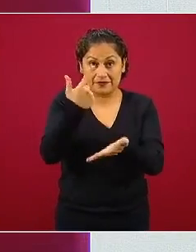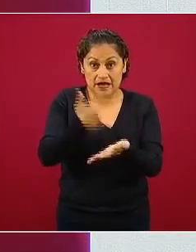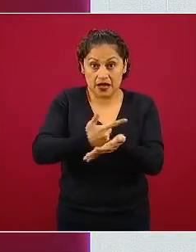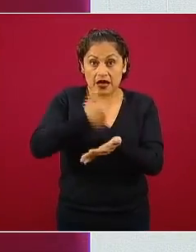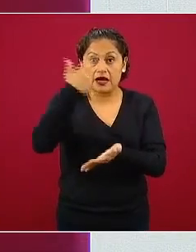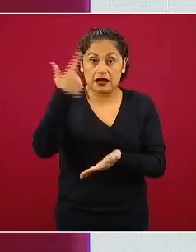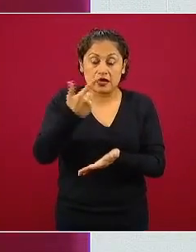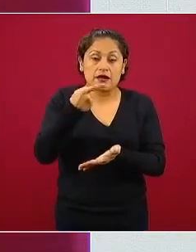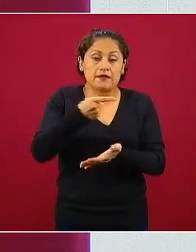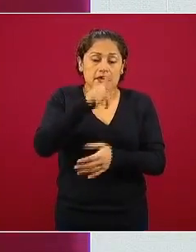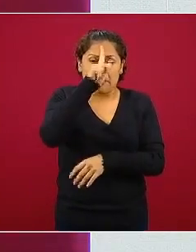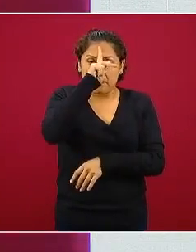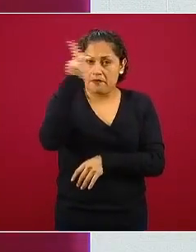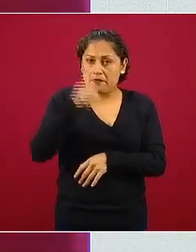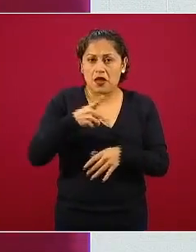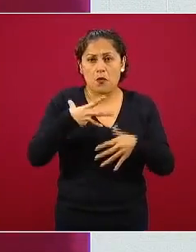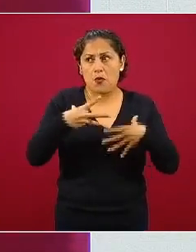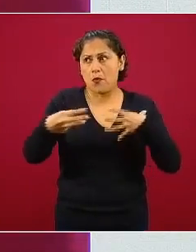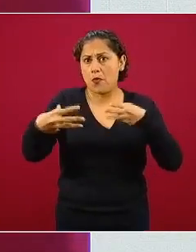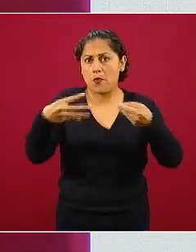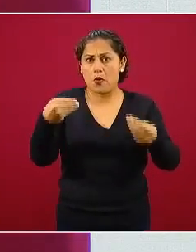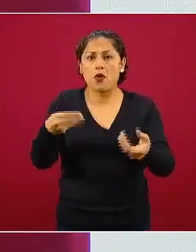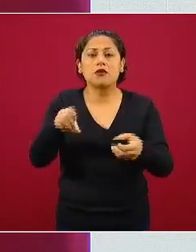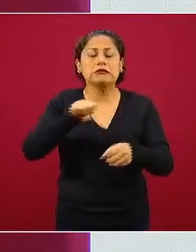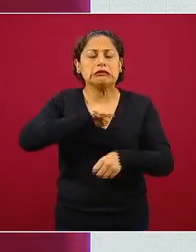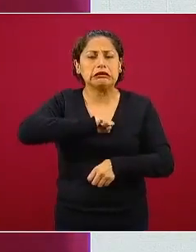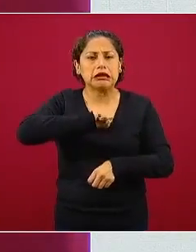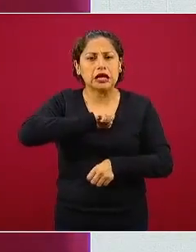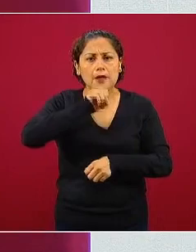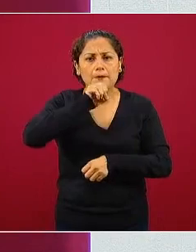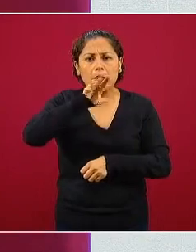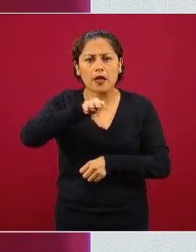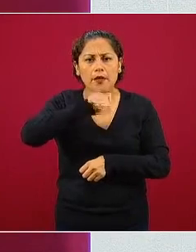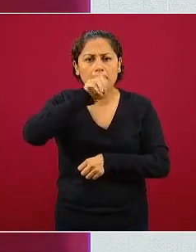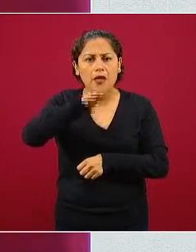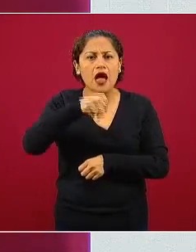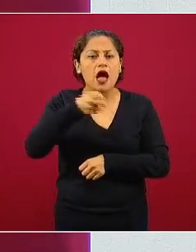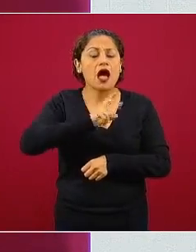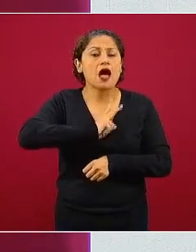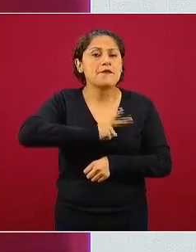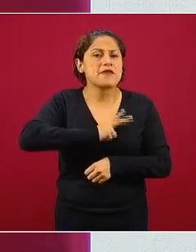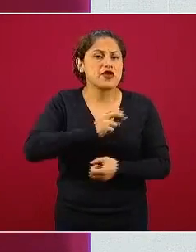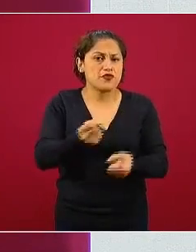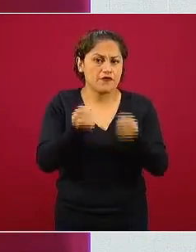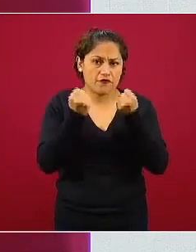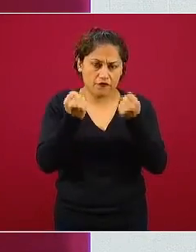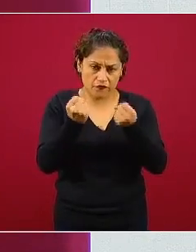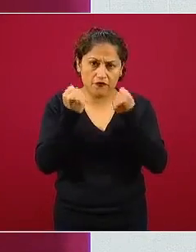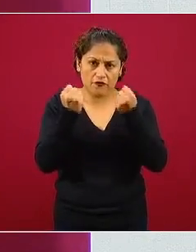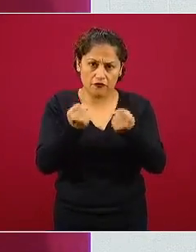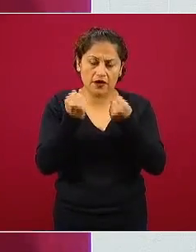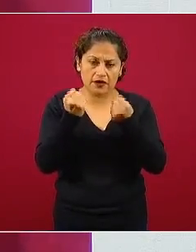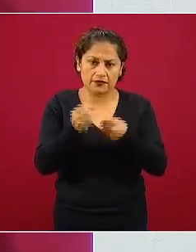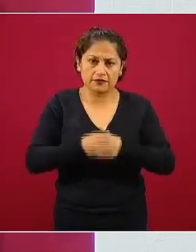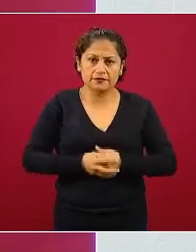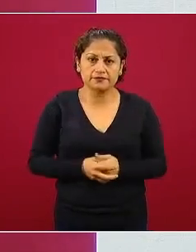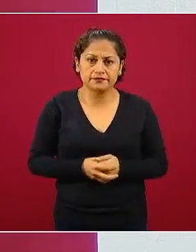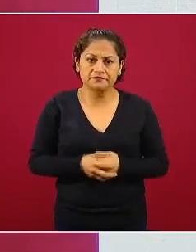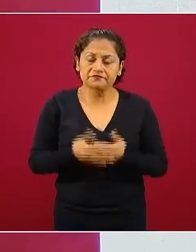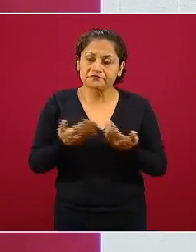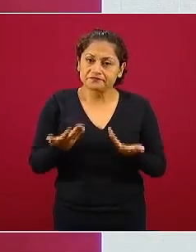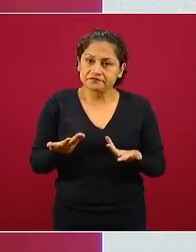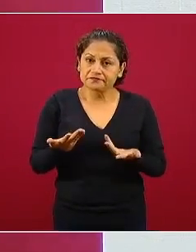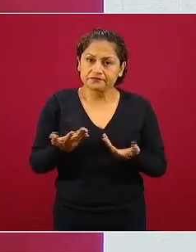propagación o de expulsión de una carga viral alta en las partículas de las secreciones respiratorias